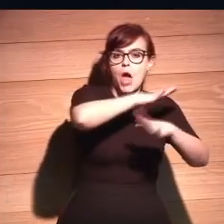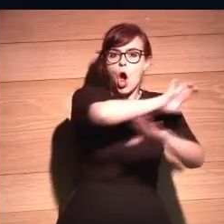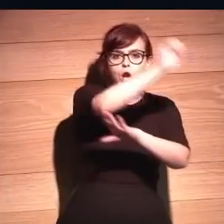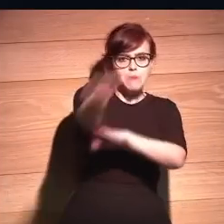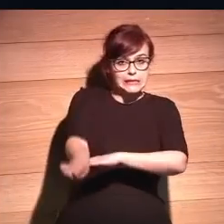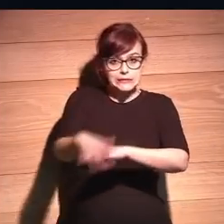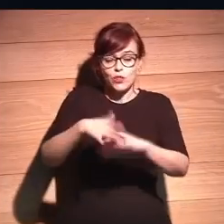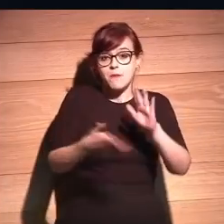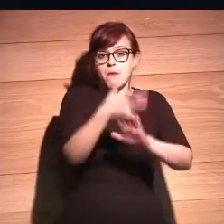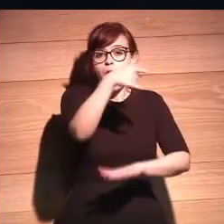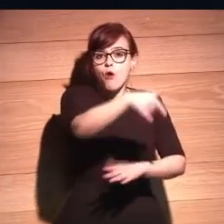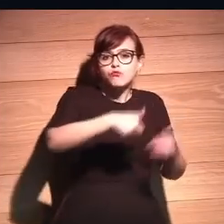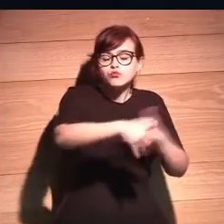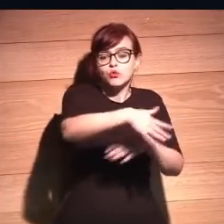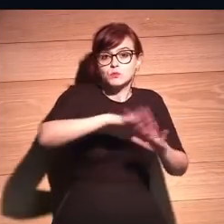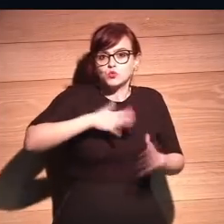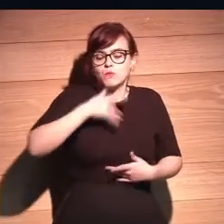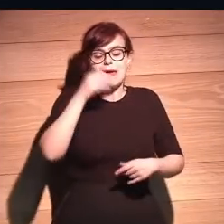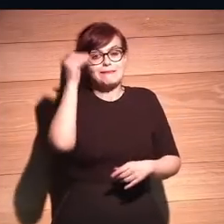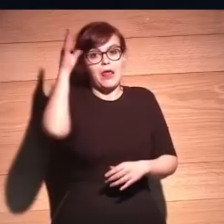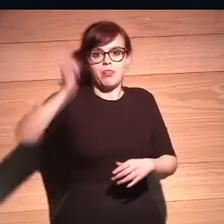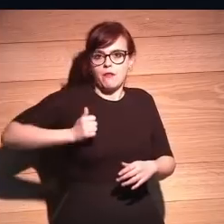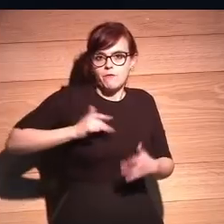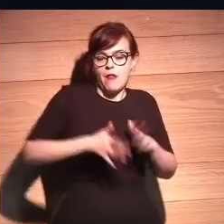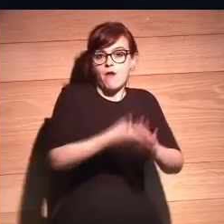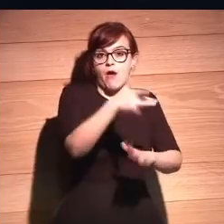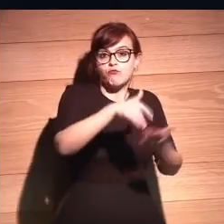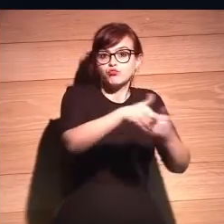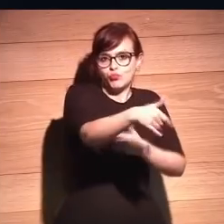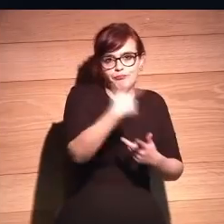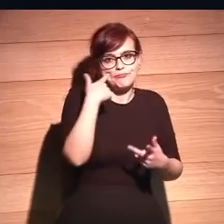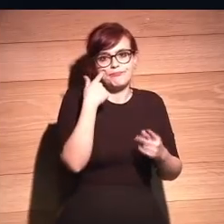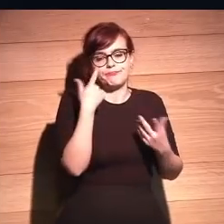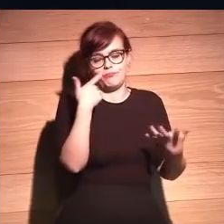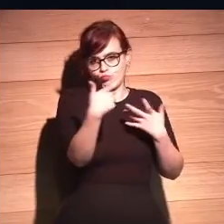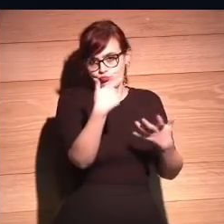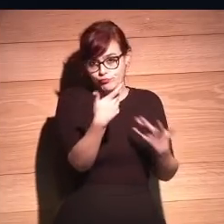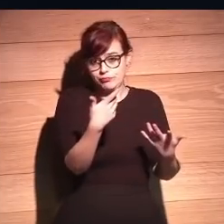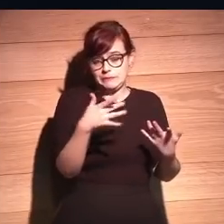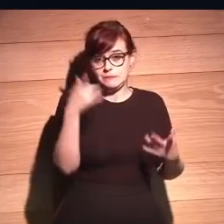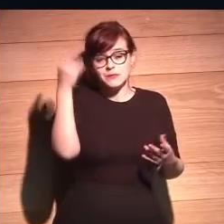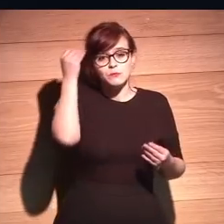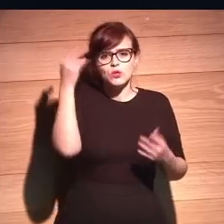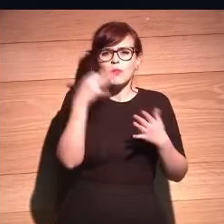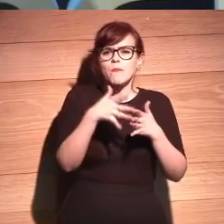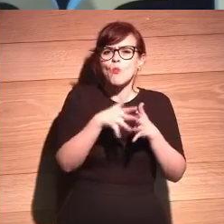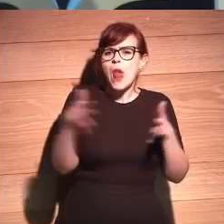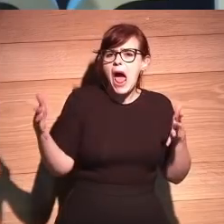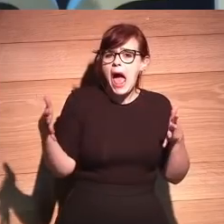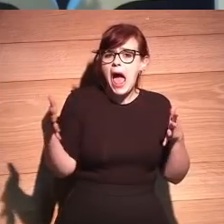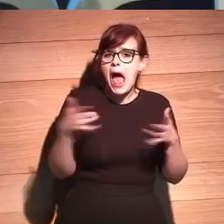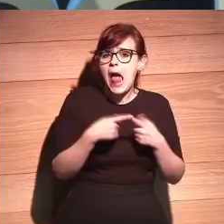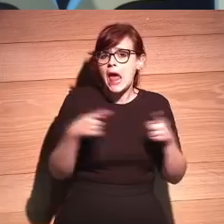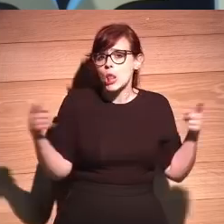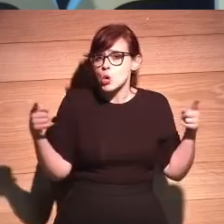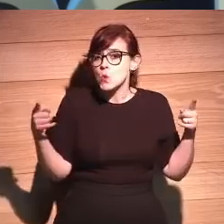de ahí creo que van a venir las grandes sorpresas de la inteligencia artificial del futuro. No sé si... Fue demasiado largo, ¿verdad, esto? No, no,